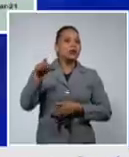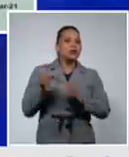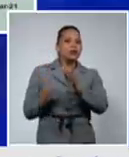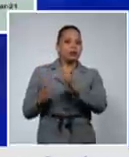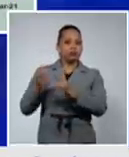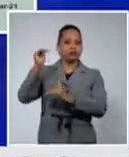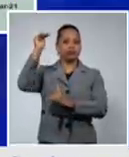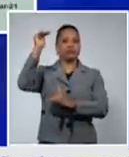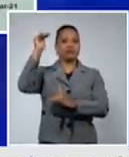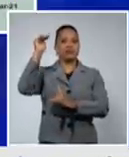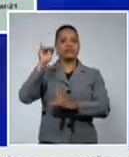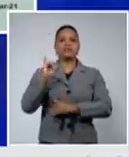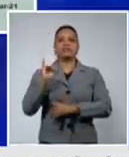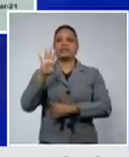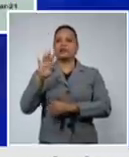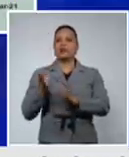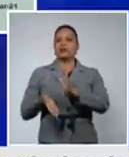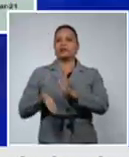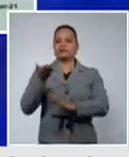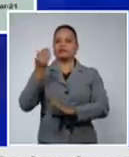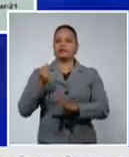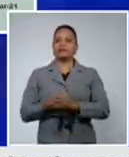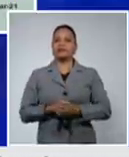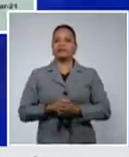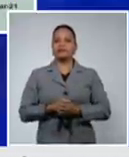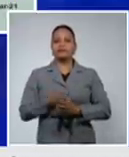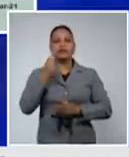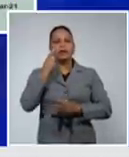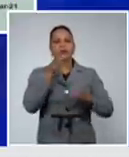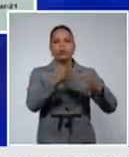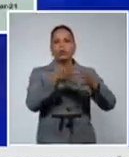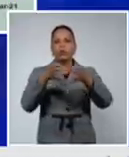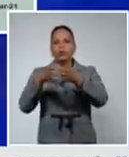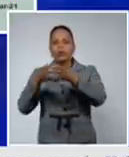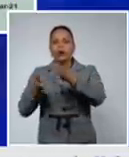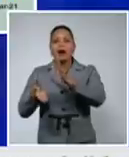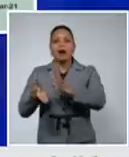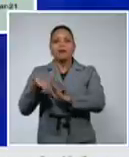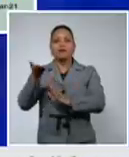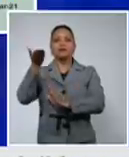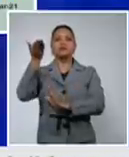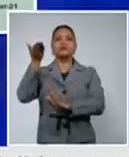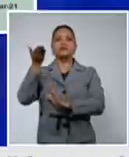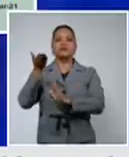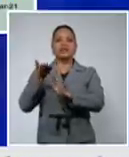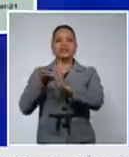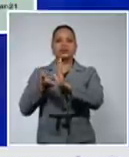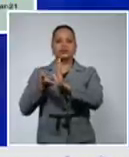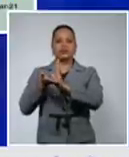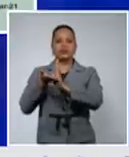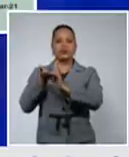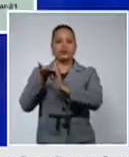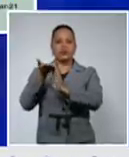y más años ustedes ven que todos los grupos aumentan y lo que es más importante se incrementa el